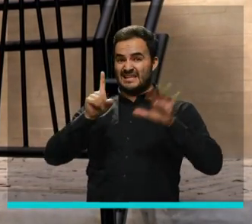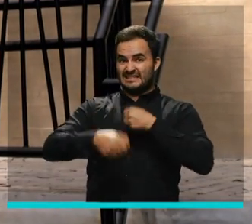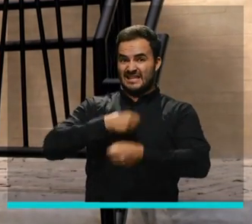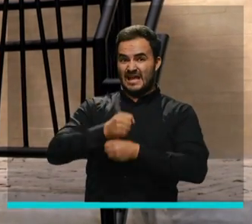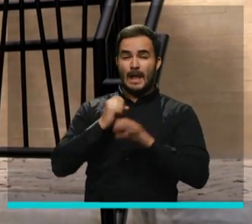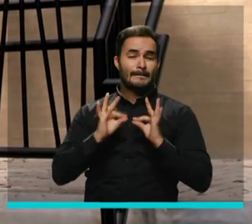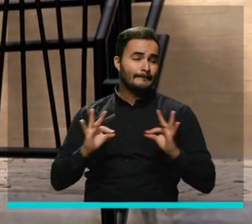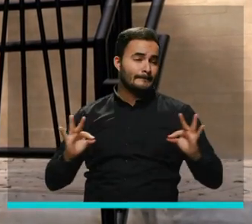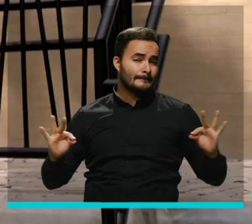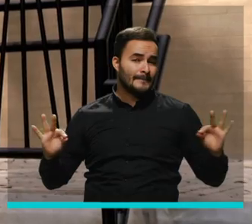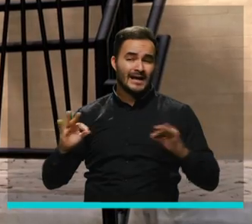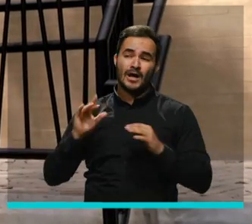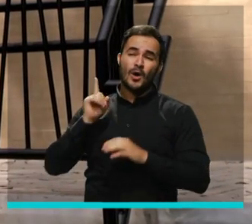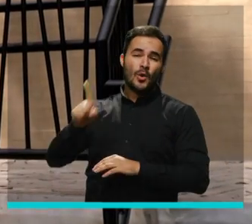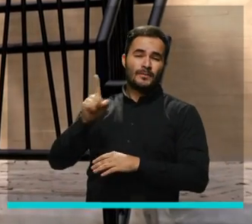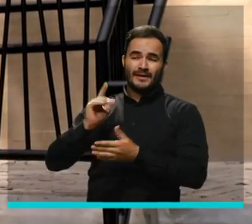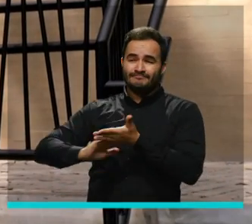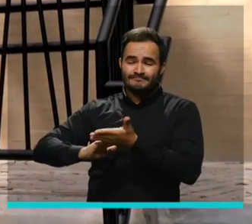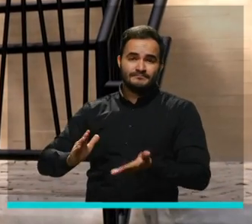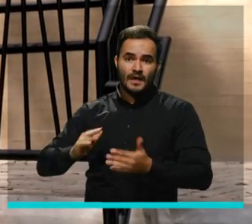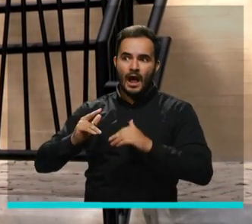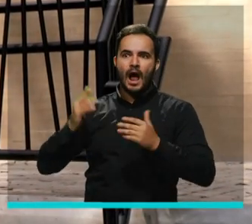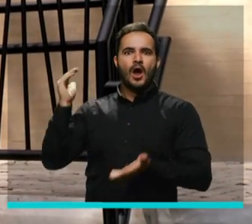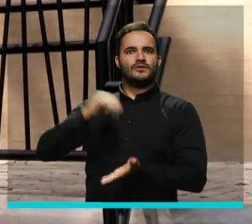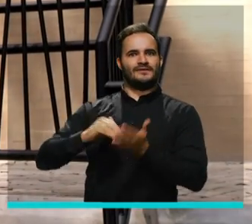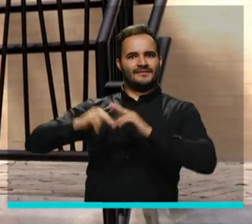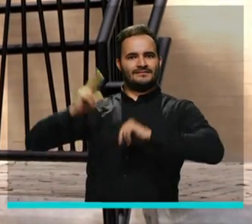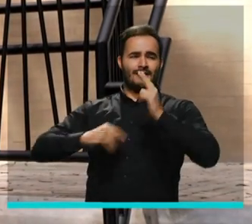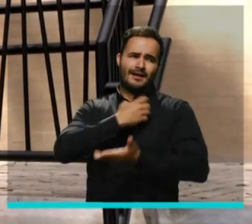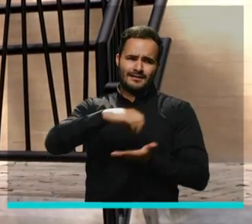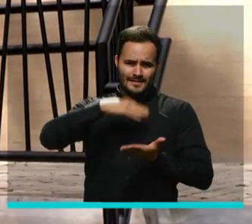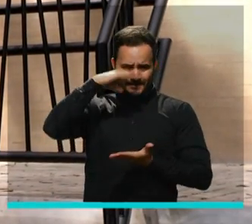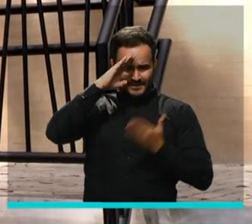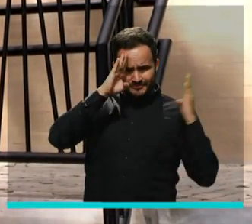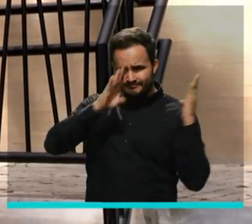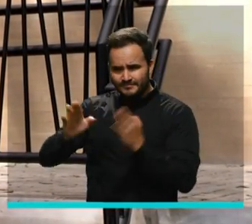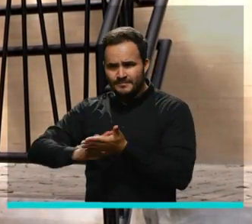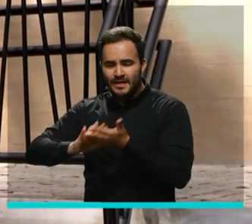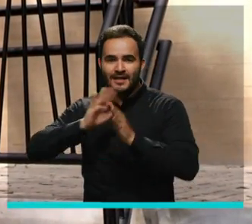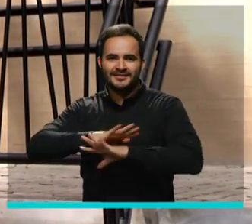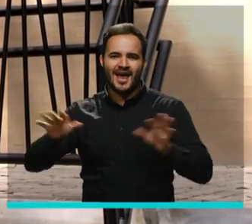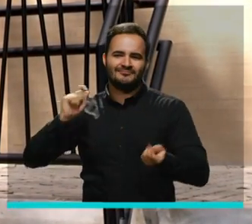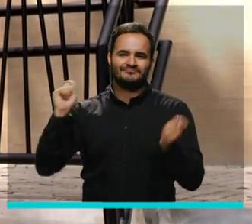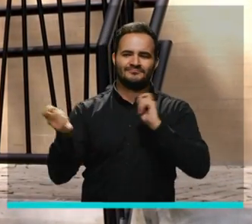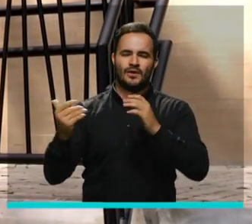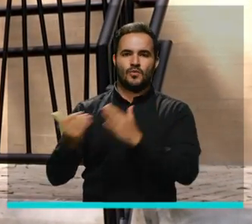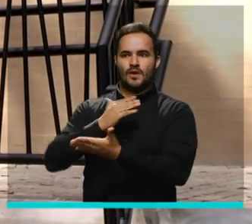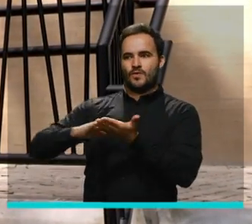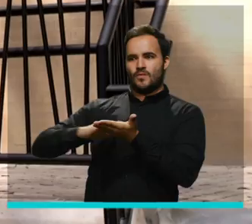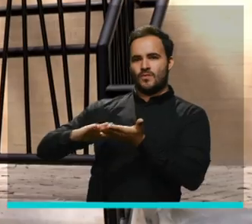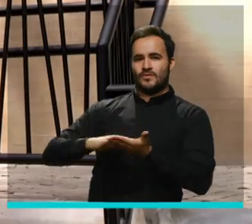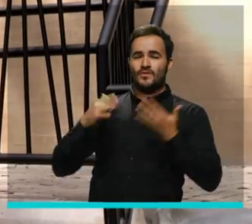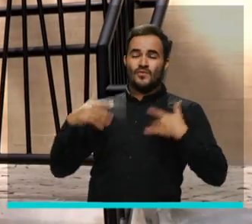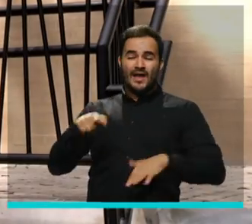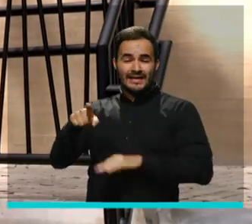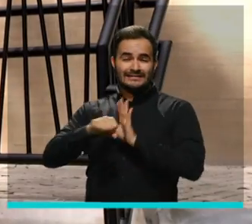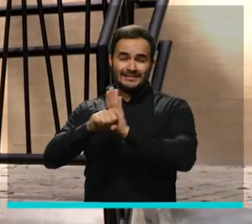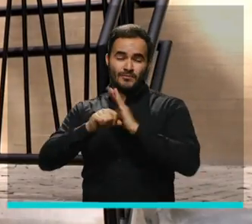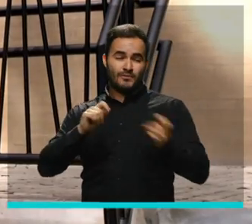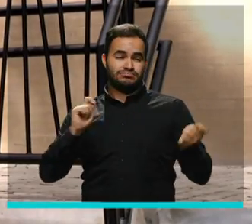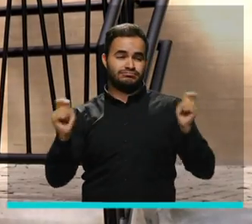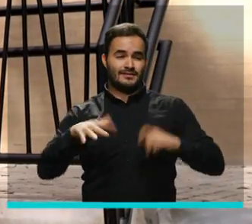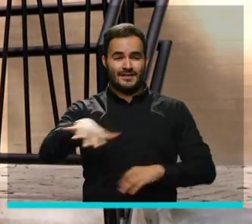de silencio. Gracias a la Administración Medellín Futuro, el Teatro Carlos Viejo se renovó y se convierte desde ya en símbolo de la